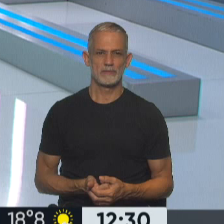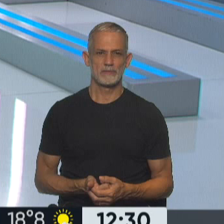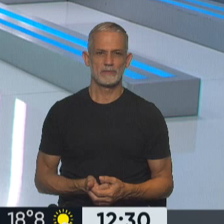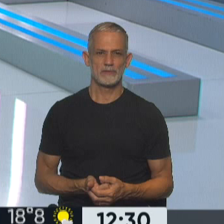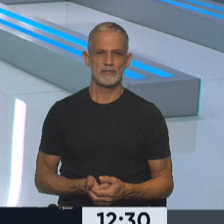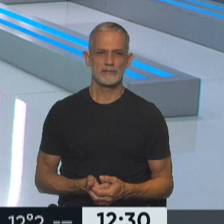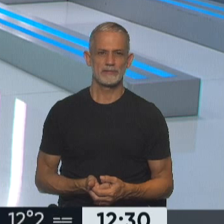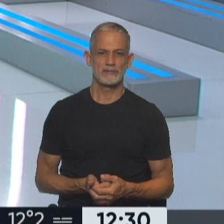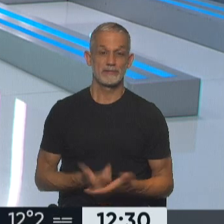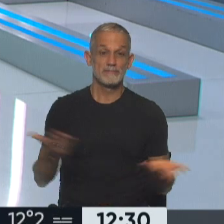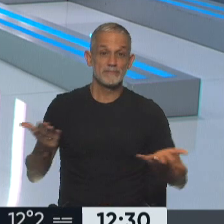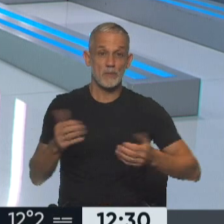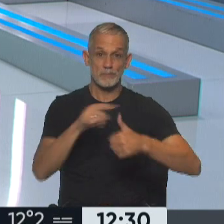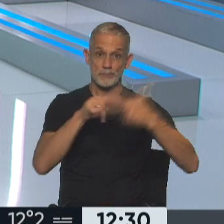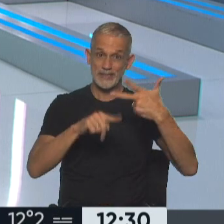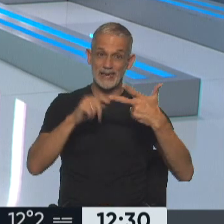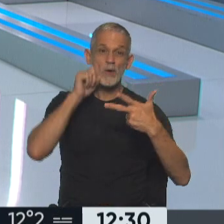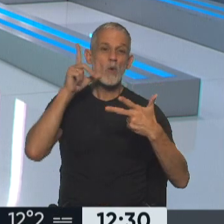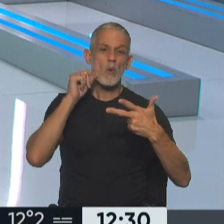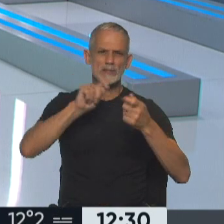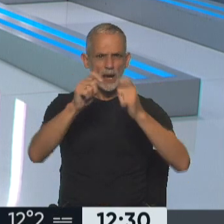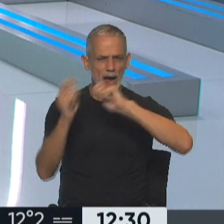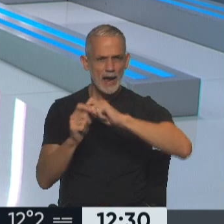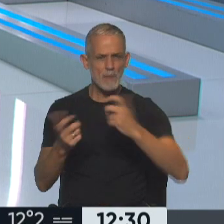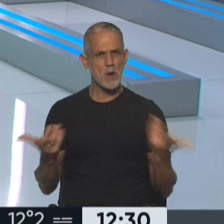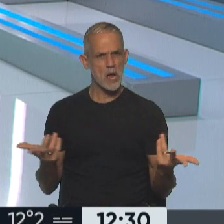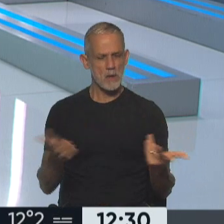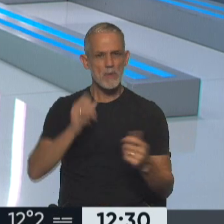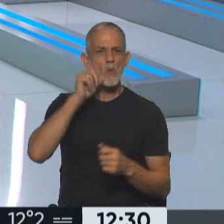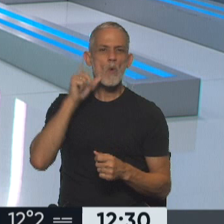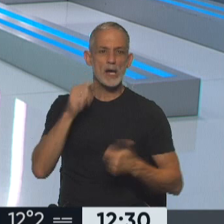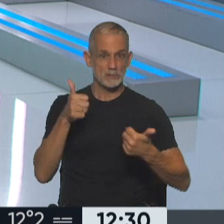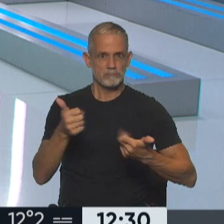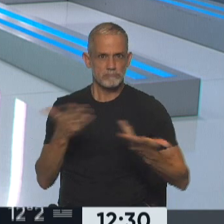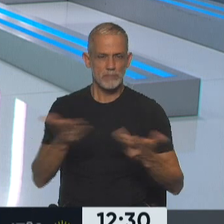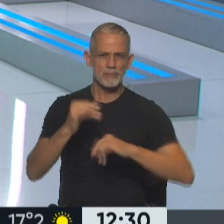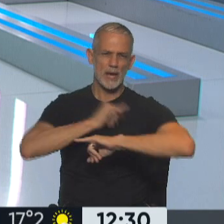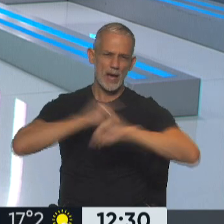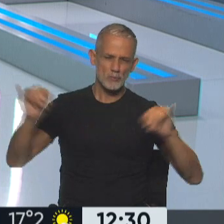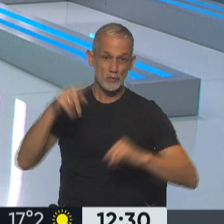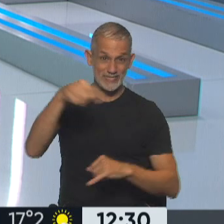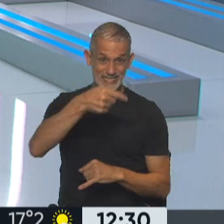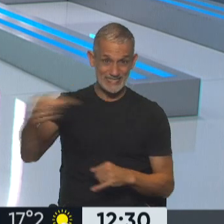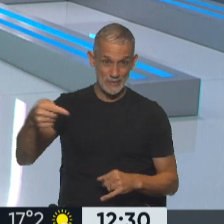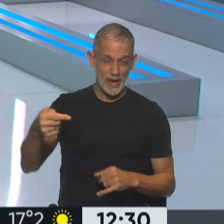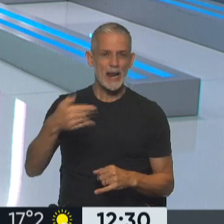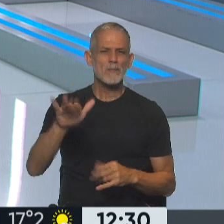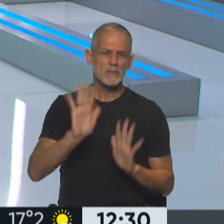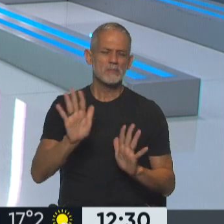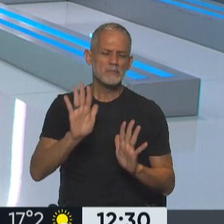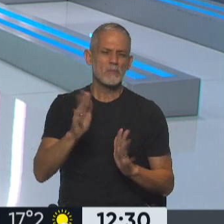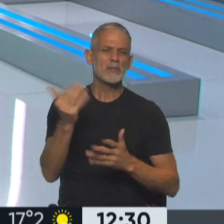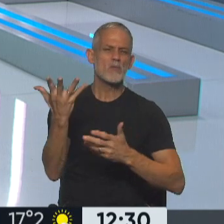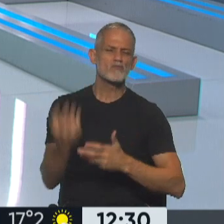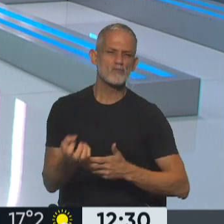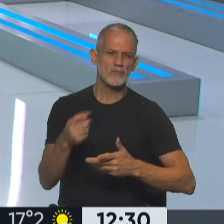Atención porque se vienen tres cambios que son más que bienvenidos en WhatsApp. Si bien se anunció esta semana, va a estar disponible para todos